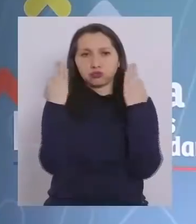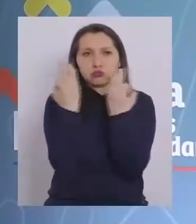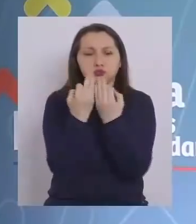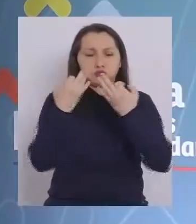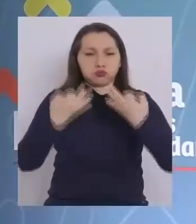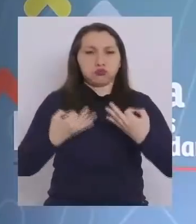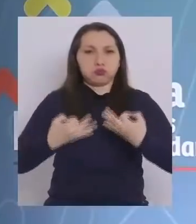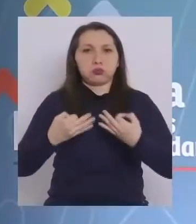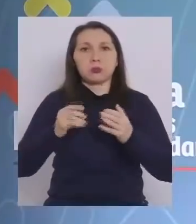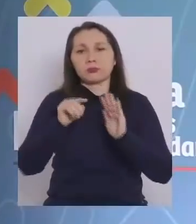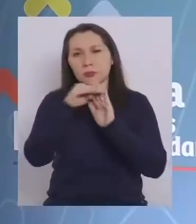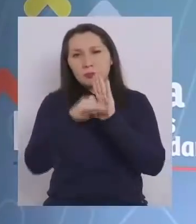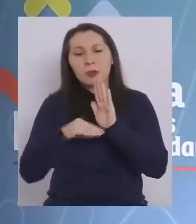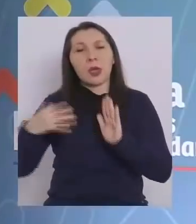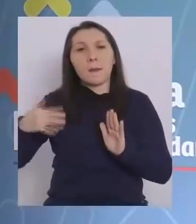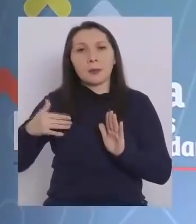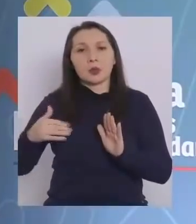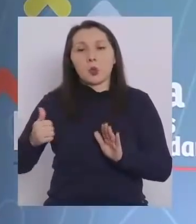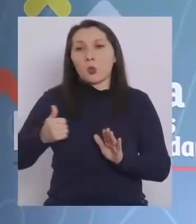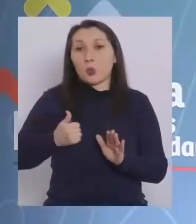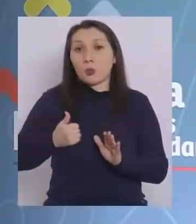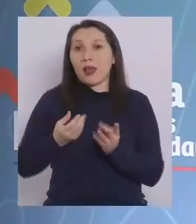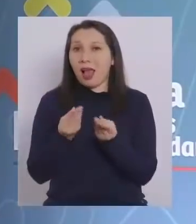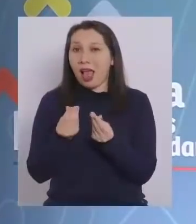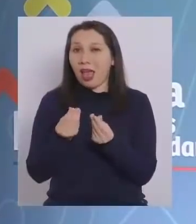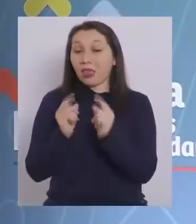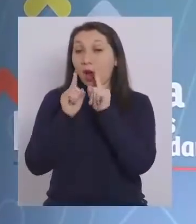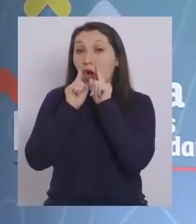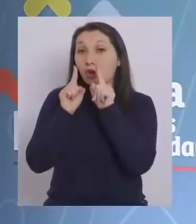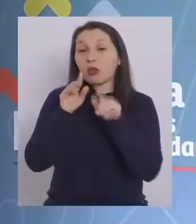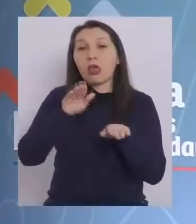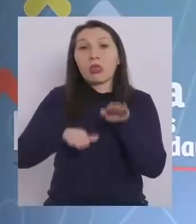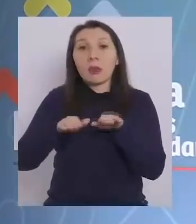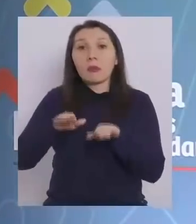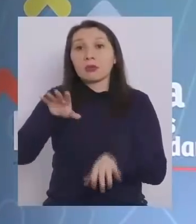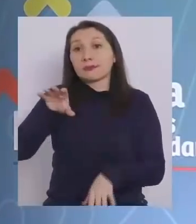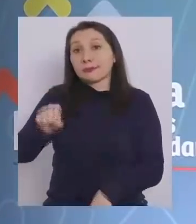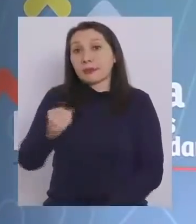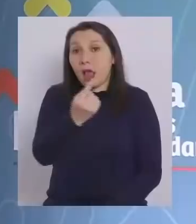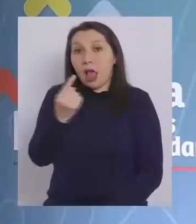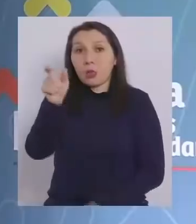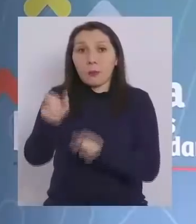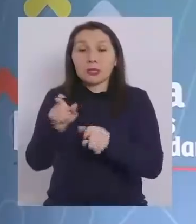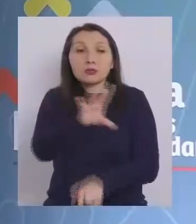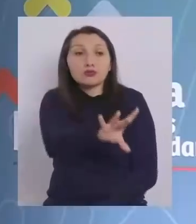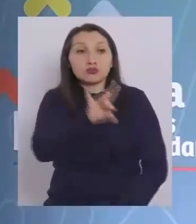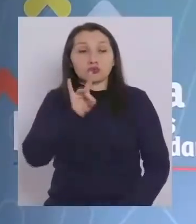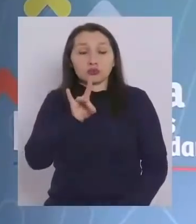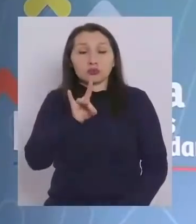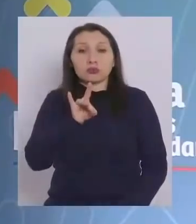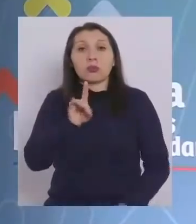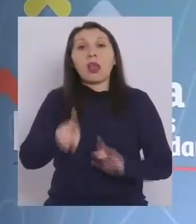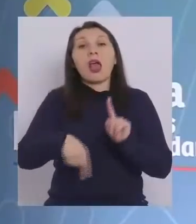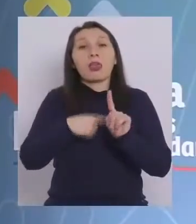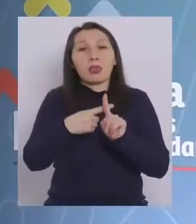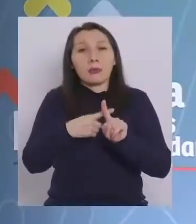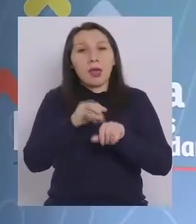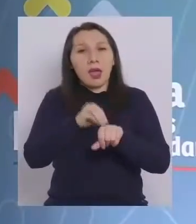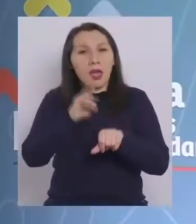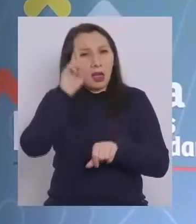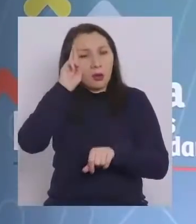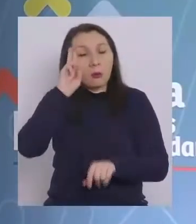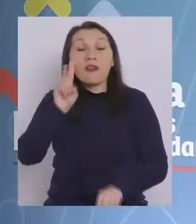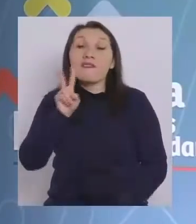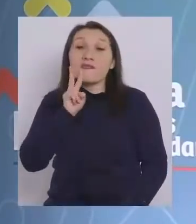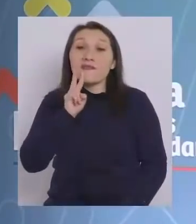y una serie de medidas que son importantes. La calidad del hotel depende de lo que reserve cada uno de los pasajeros. Quiero además recordar que desde